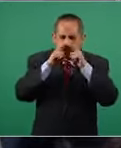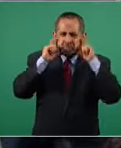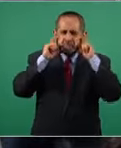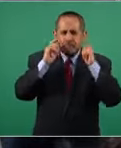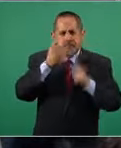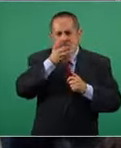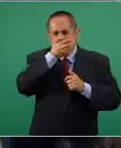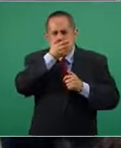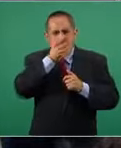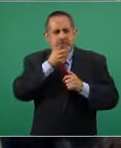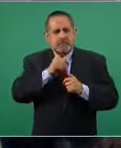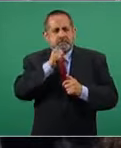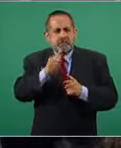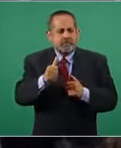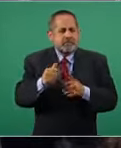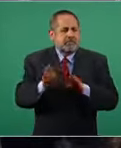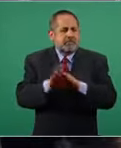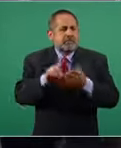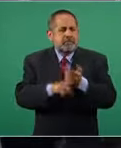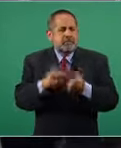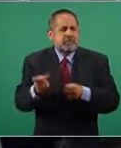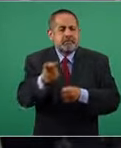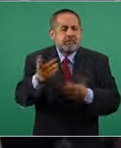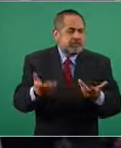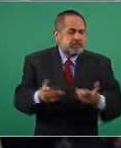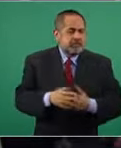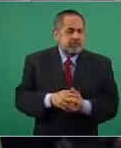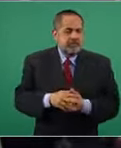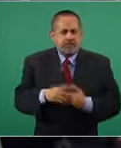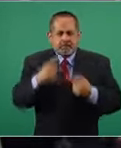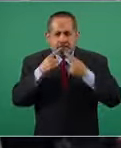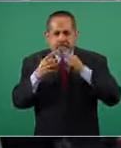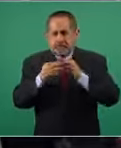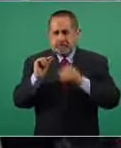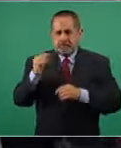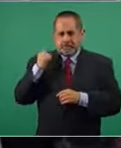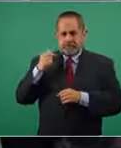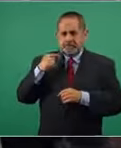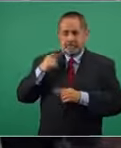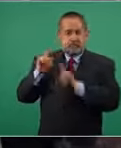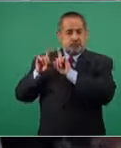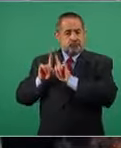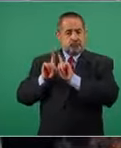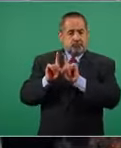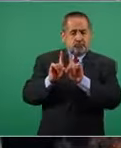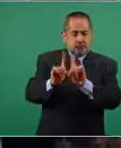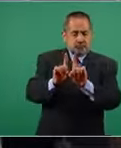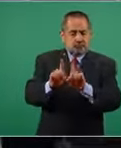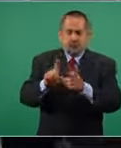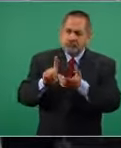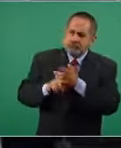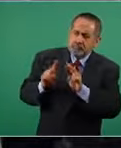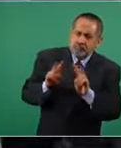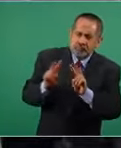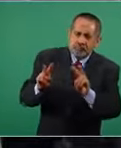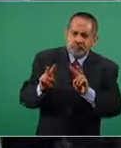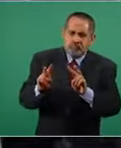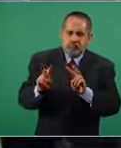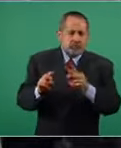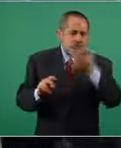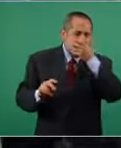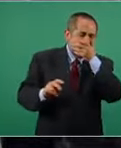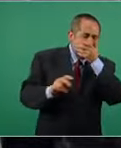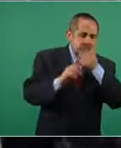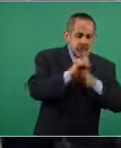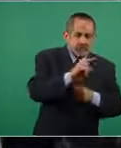cubrebocas en sus eventos en sus actos públicos como hemos visto de hecho hace unos minutos en la recepción antes de esta conferencia en el que usted sí portaba